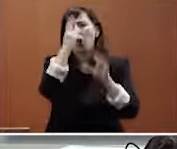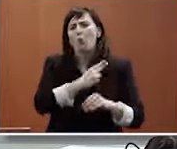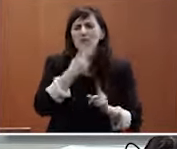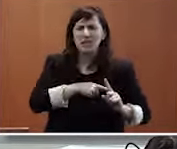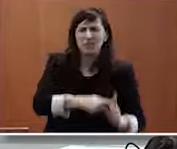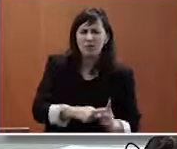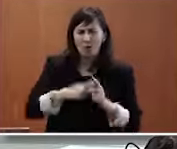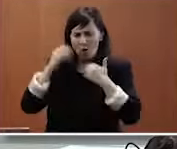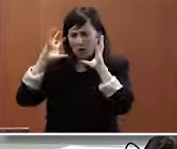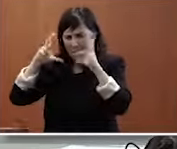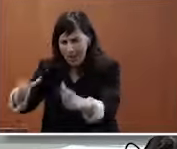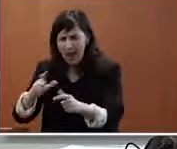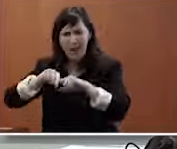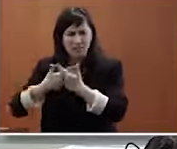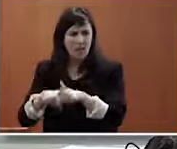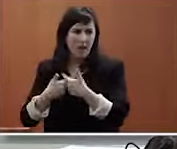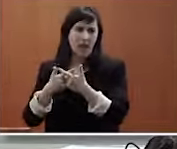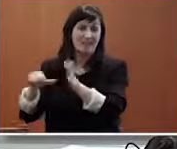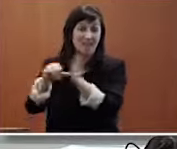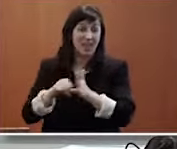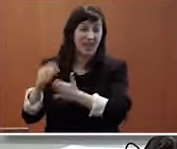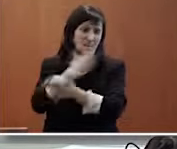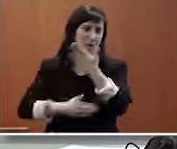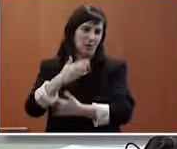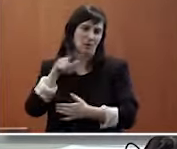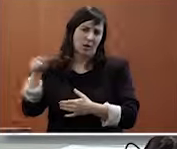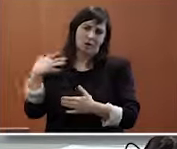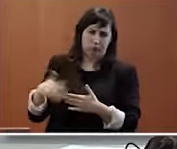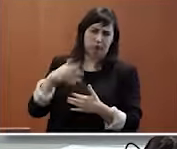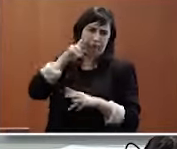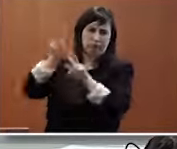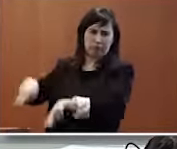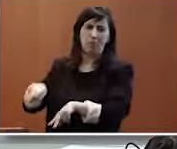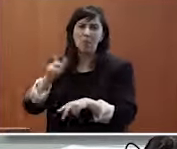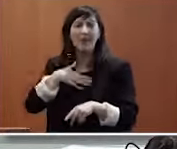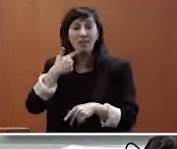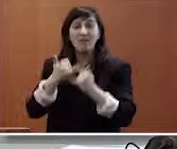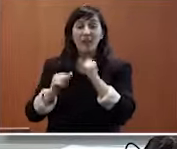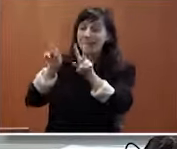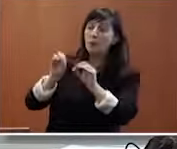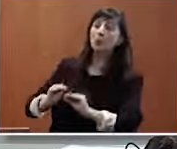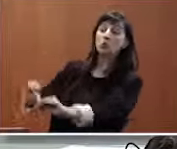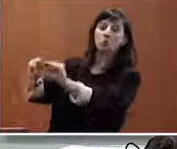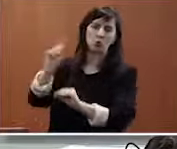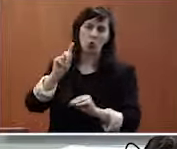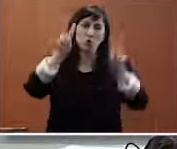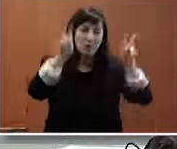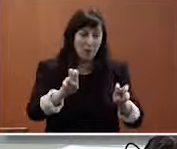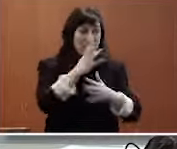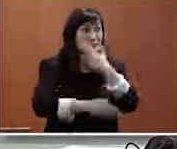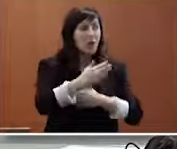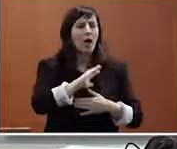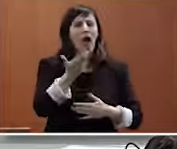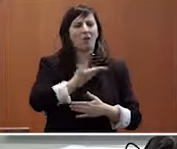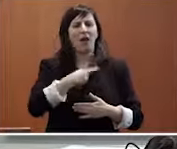o sacrificio incluso das familias das persoas cercanas á discapacidade pero é un tema de la sociedade é un tema de todos que